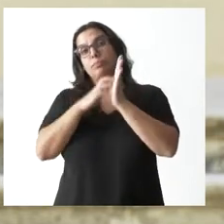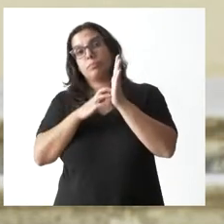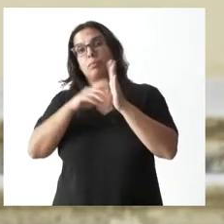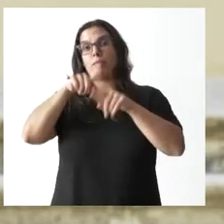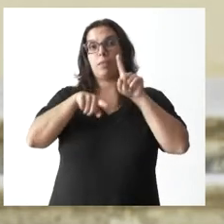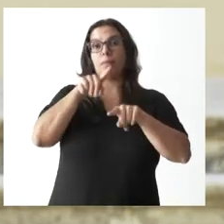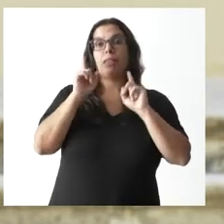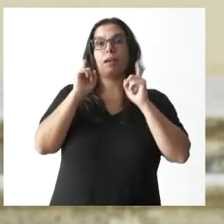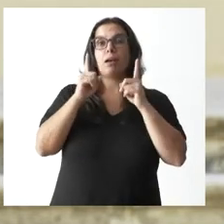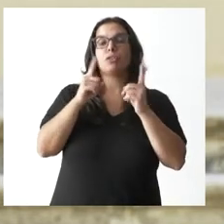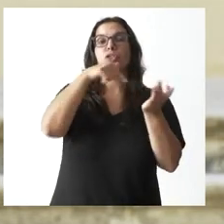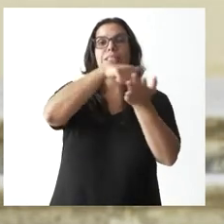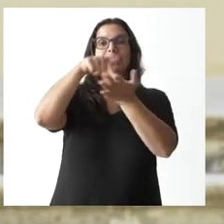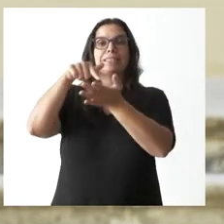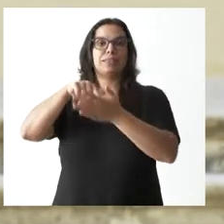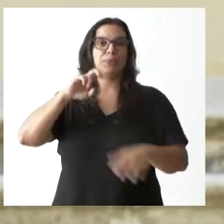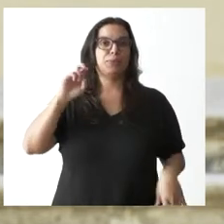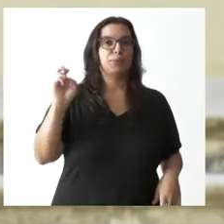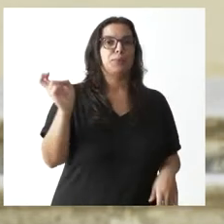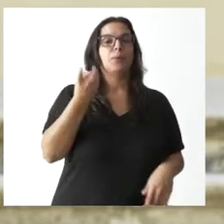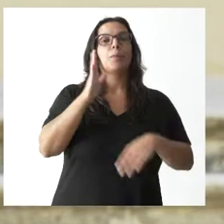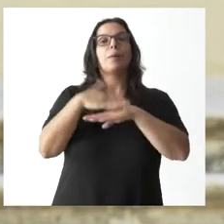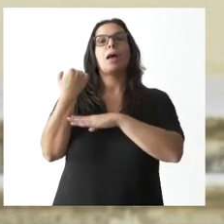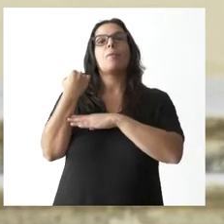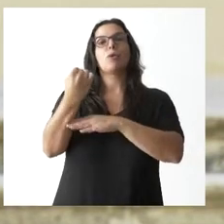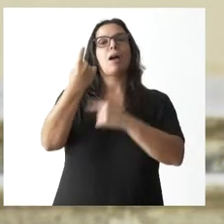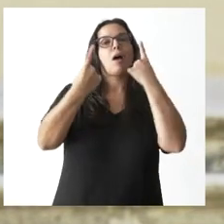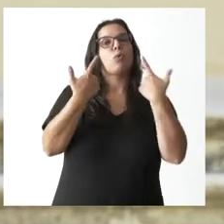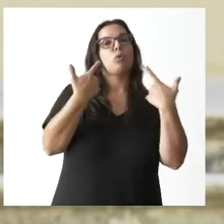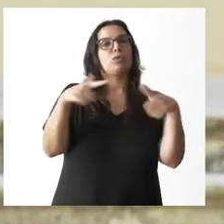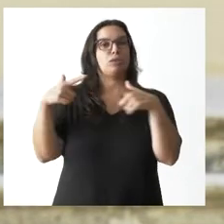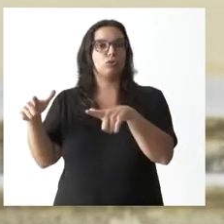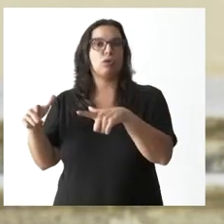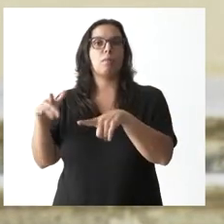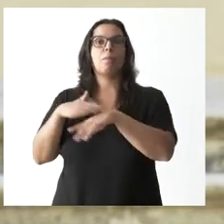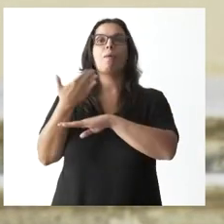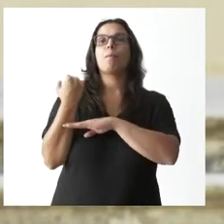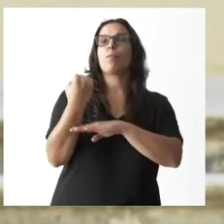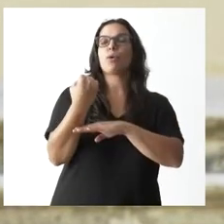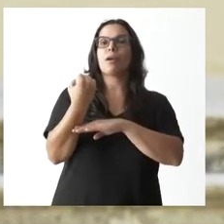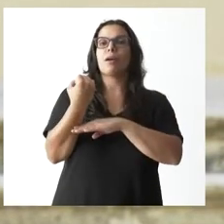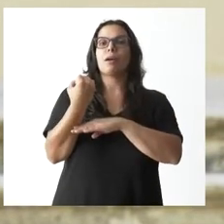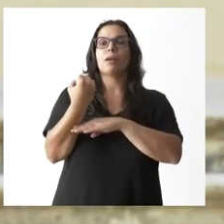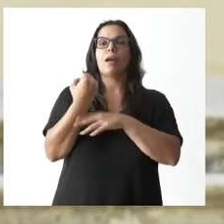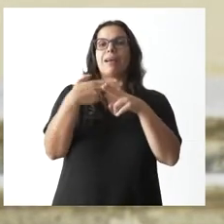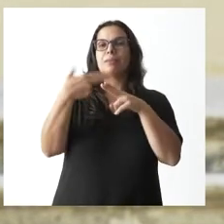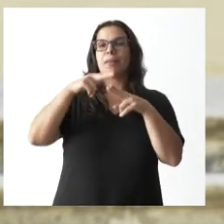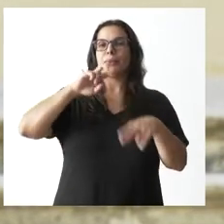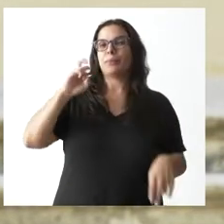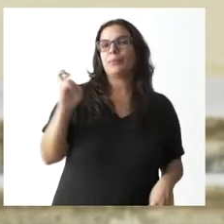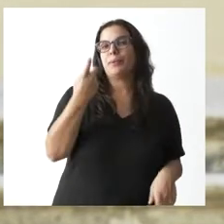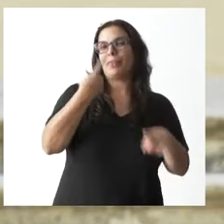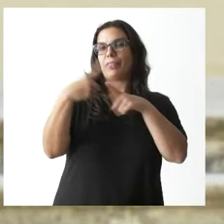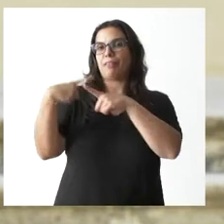casos, diversas tasas para apoyar a sectores, para apoyar a distintas actividades de nuestra